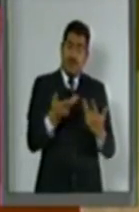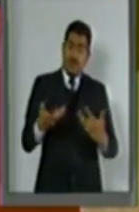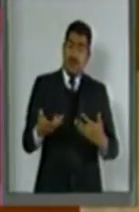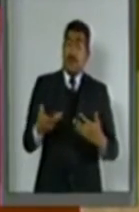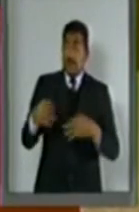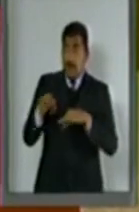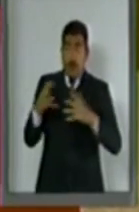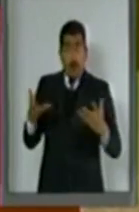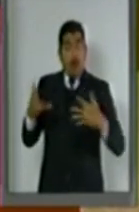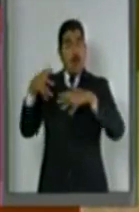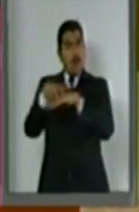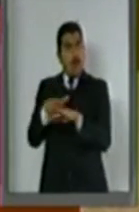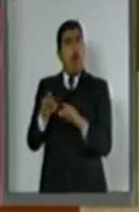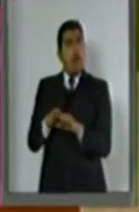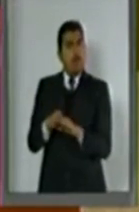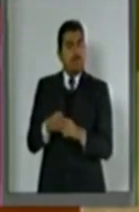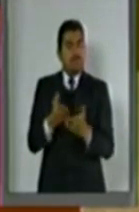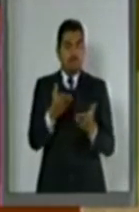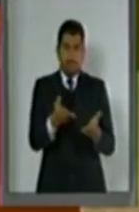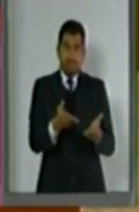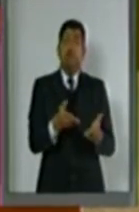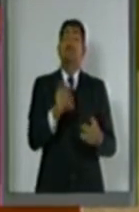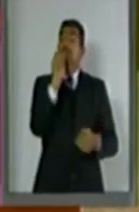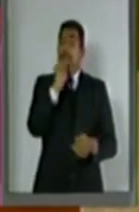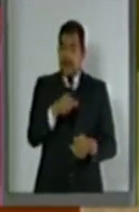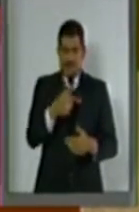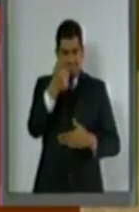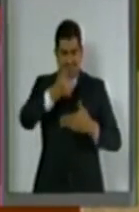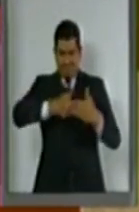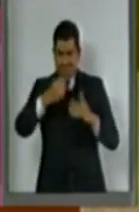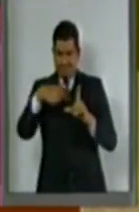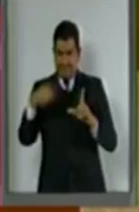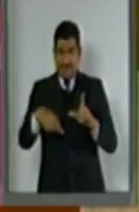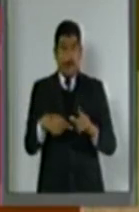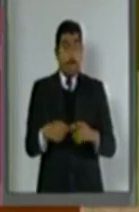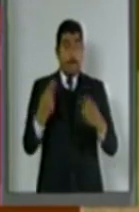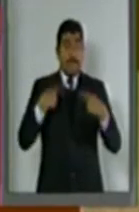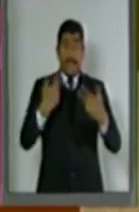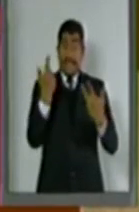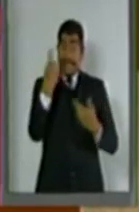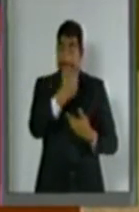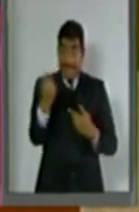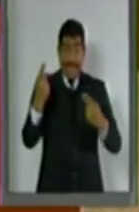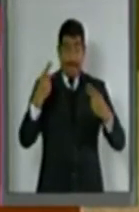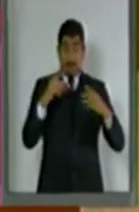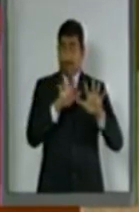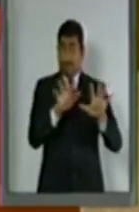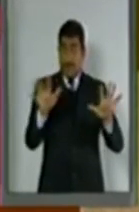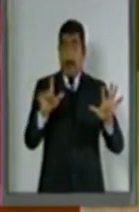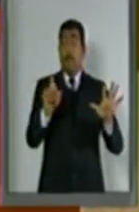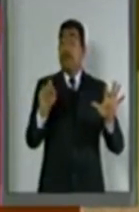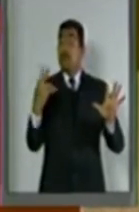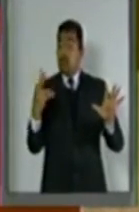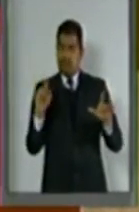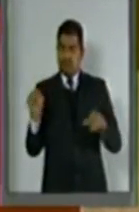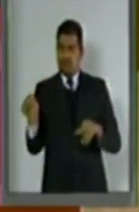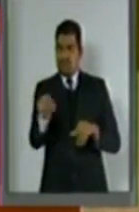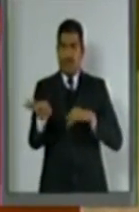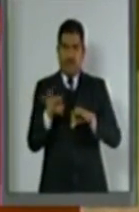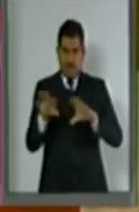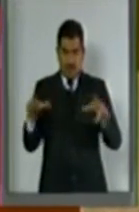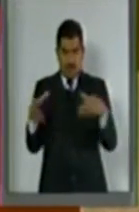laboral. Asimismo, el censo nos dice que de cada 100 personas, 22 que trabajan, que logran